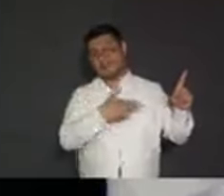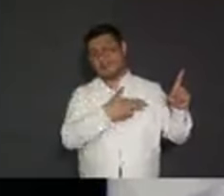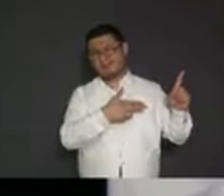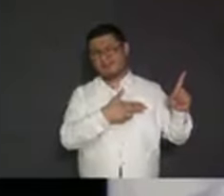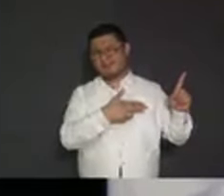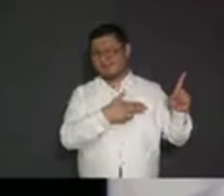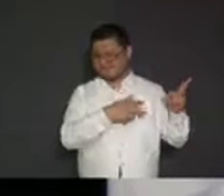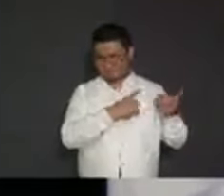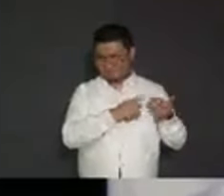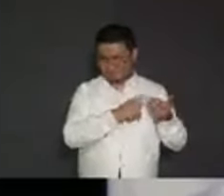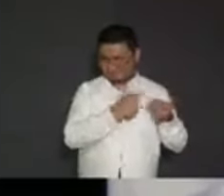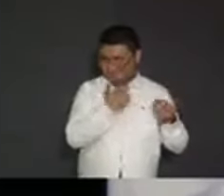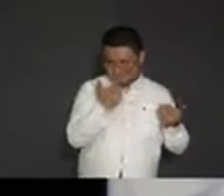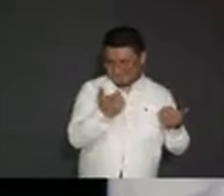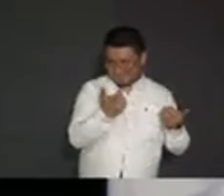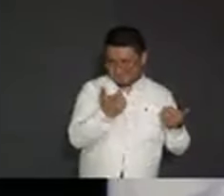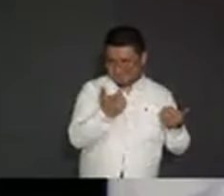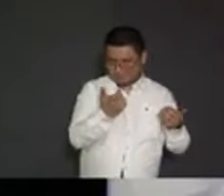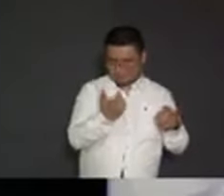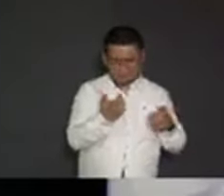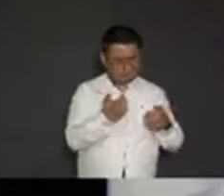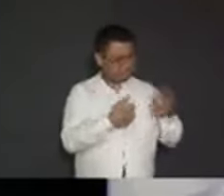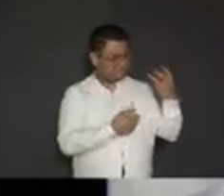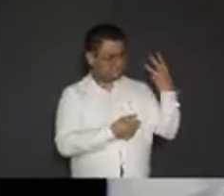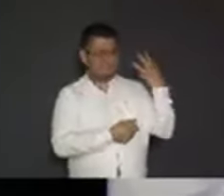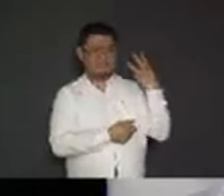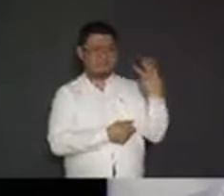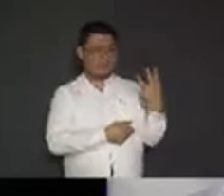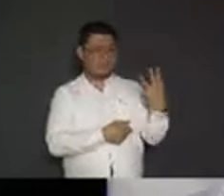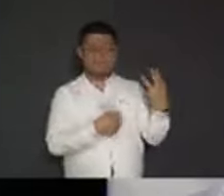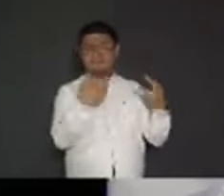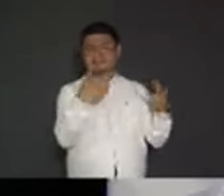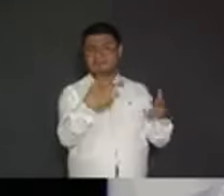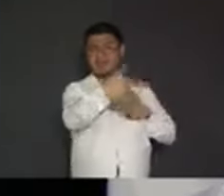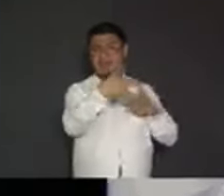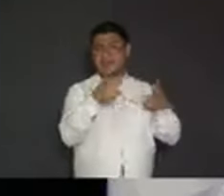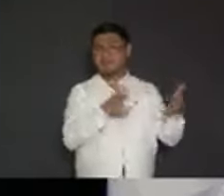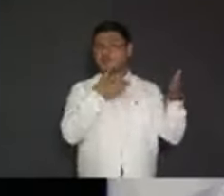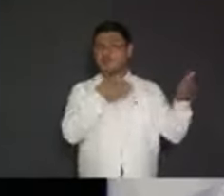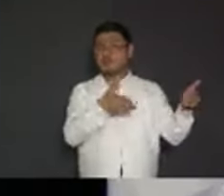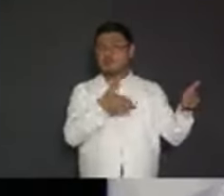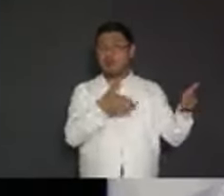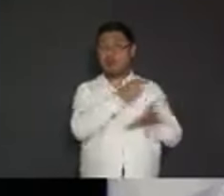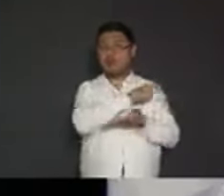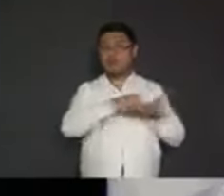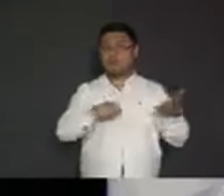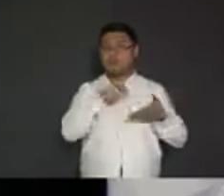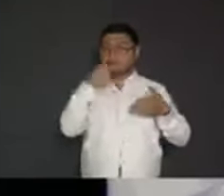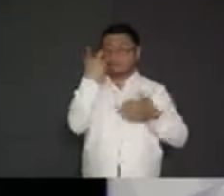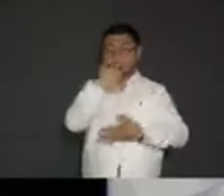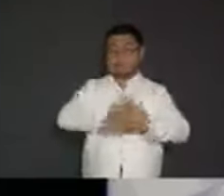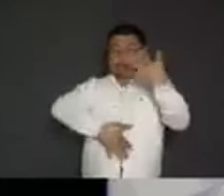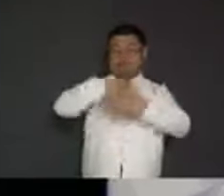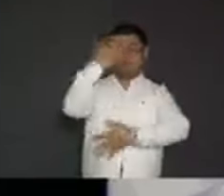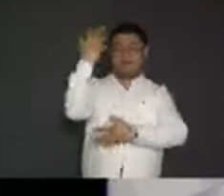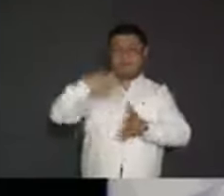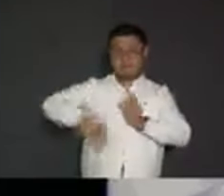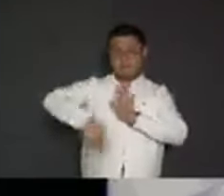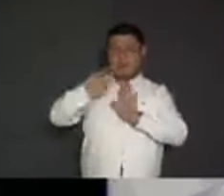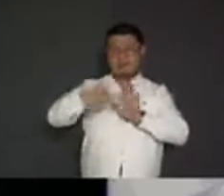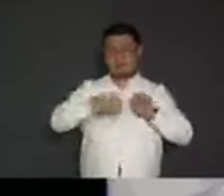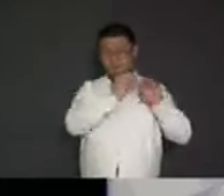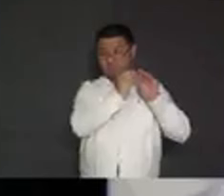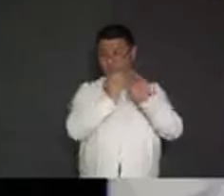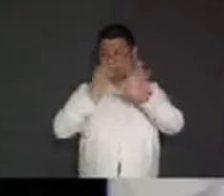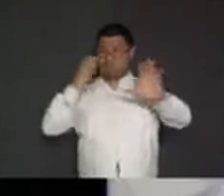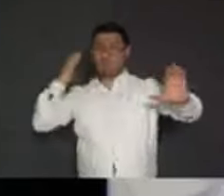dónde sacó el dinero para comprar tres ranchos que equivalen a 15 veces el paseo de Montejo. Que nos explique por